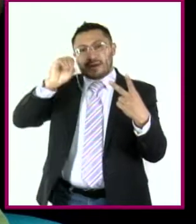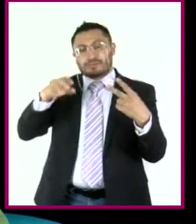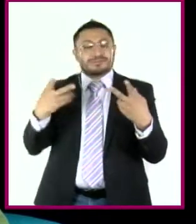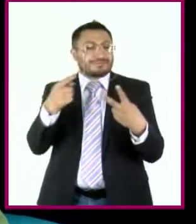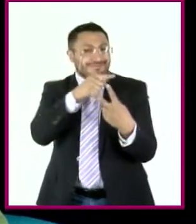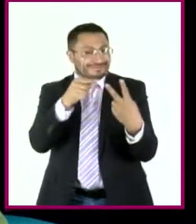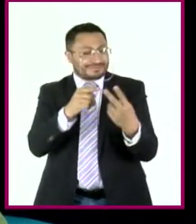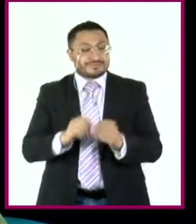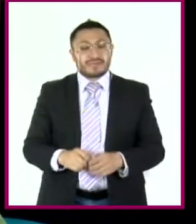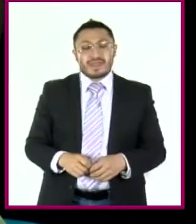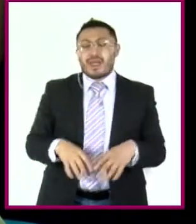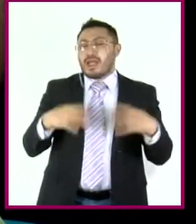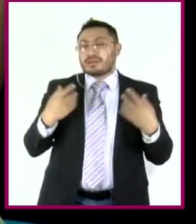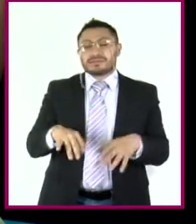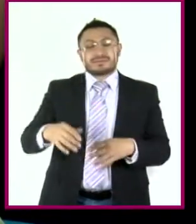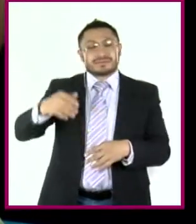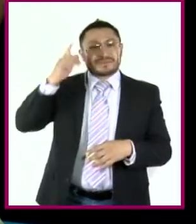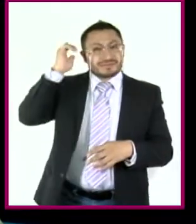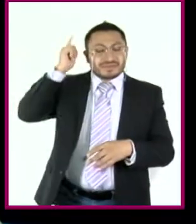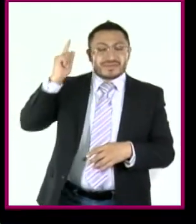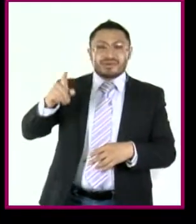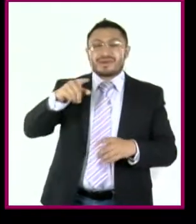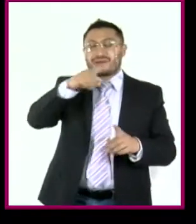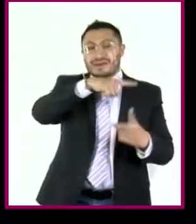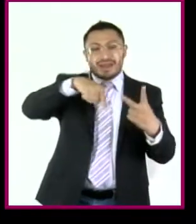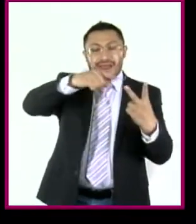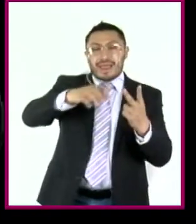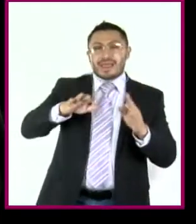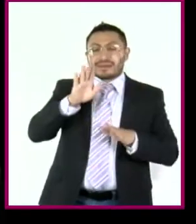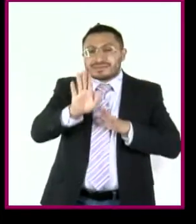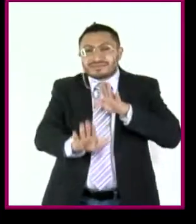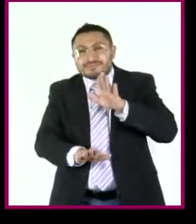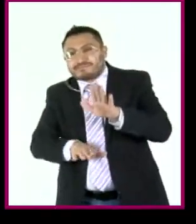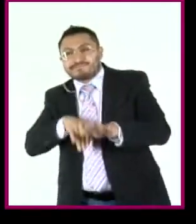¡Y que Dionisio guíe nuestros pasos!